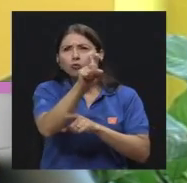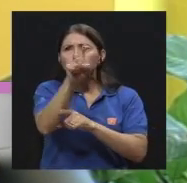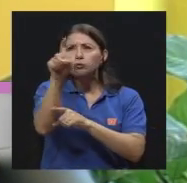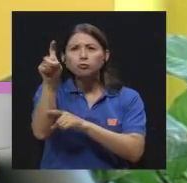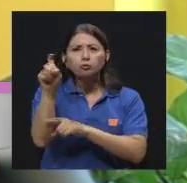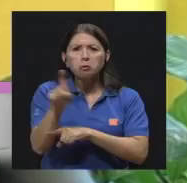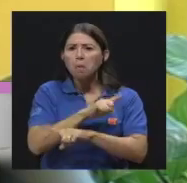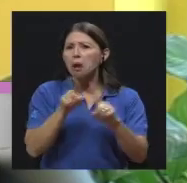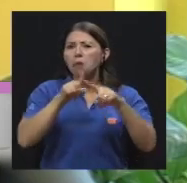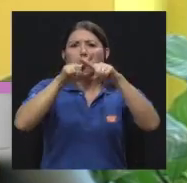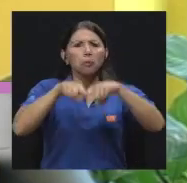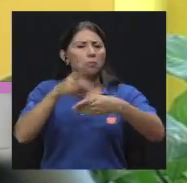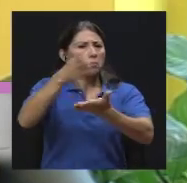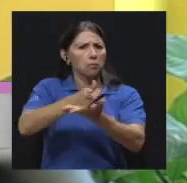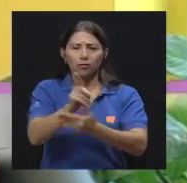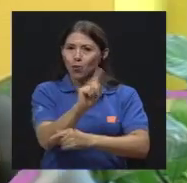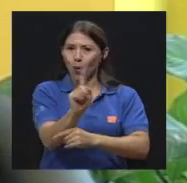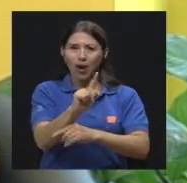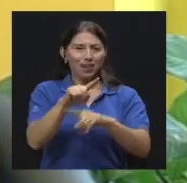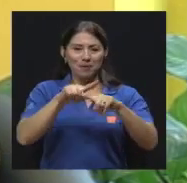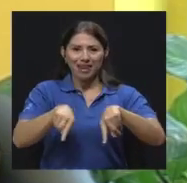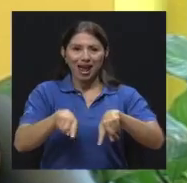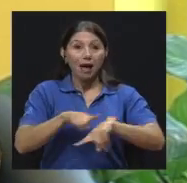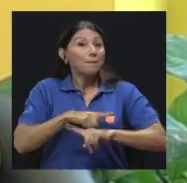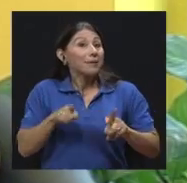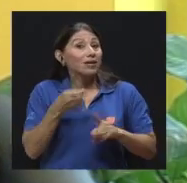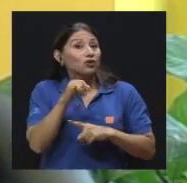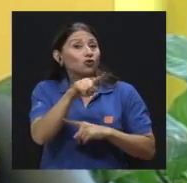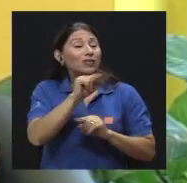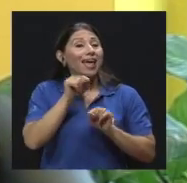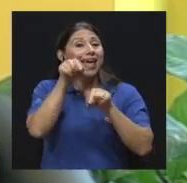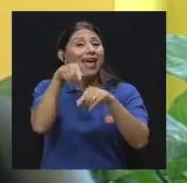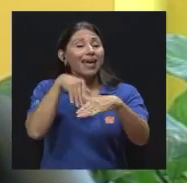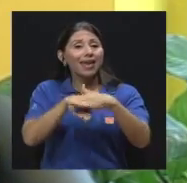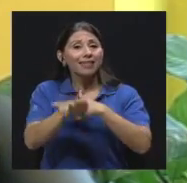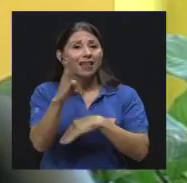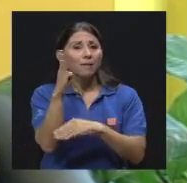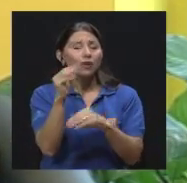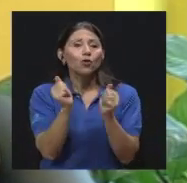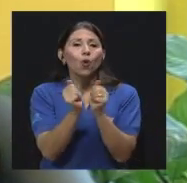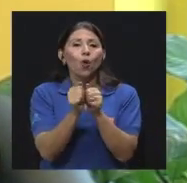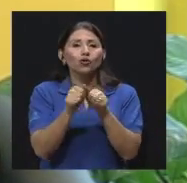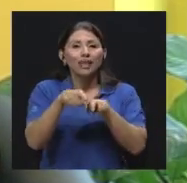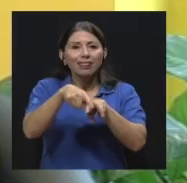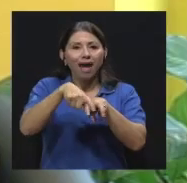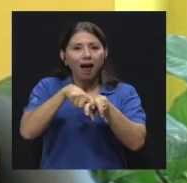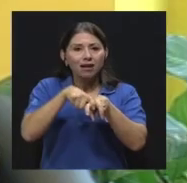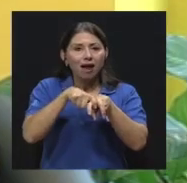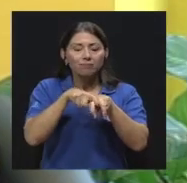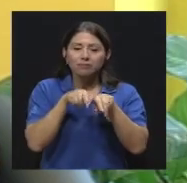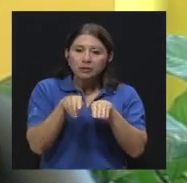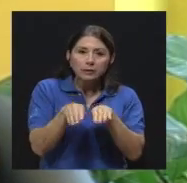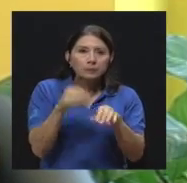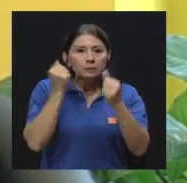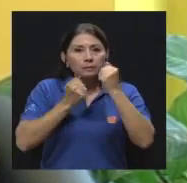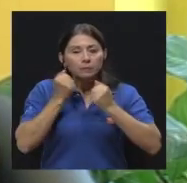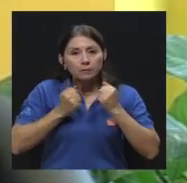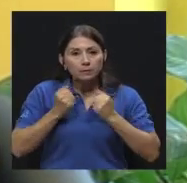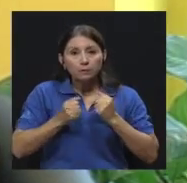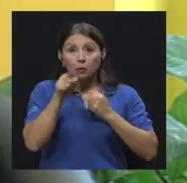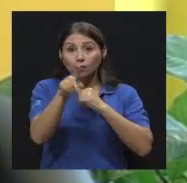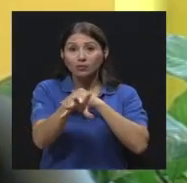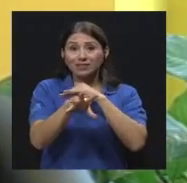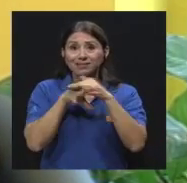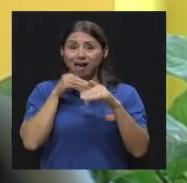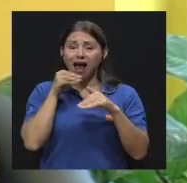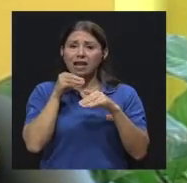pero si usted entra a su baño con sandalias y al salir se seca muy bien sus pies, ¿verdad? Es meticuloso en el